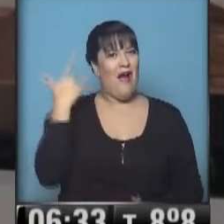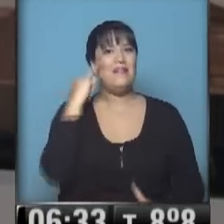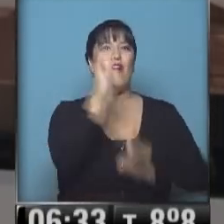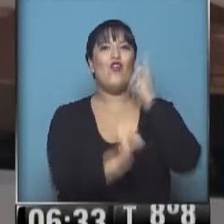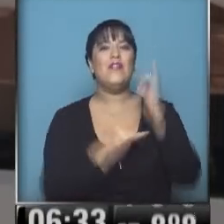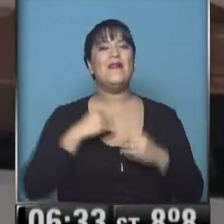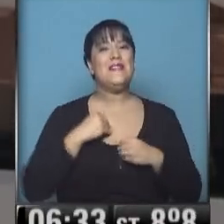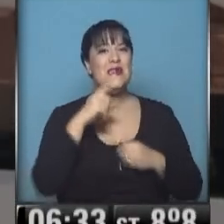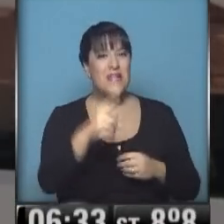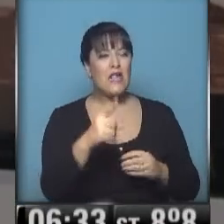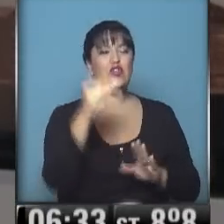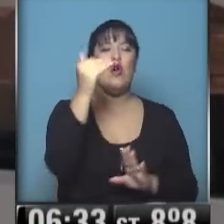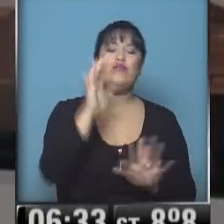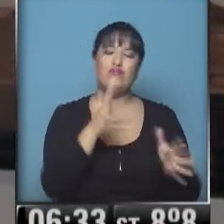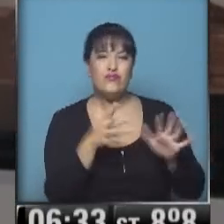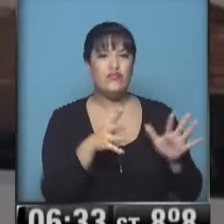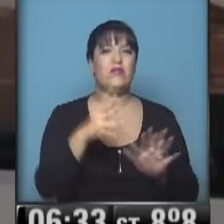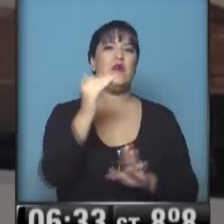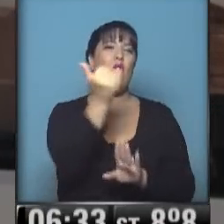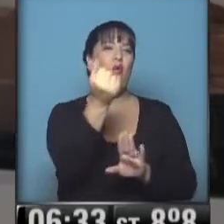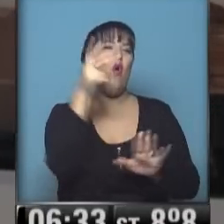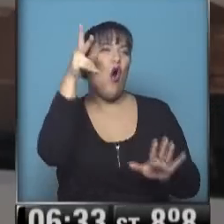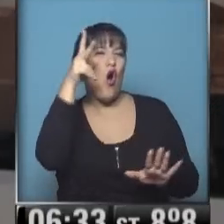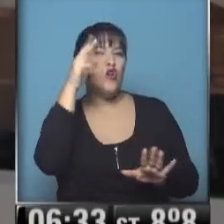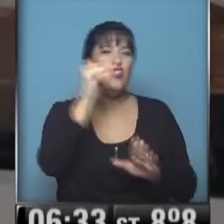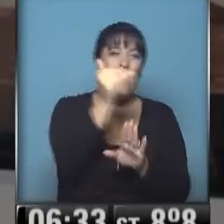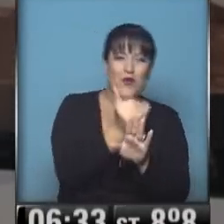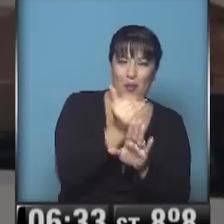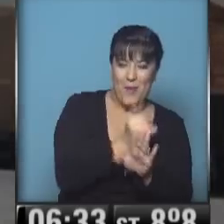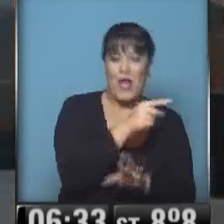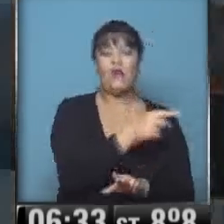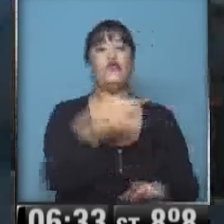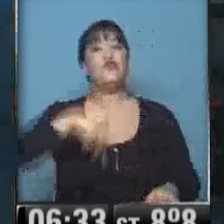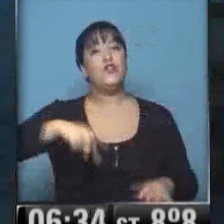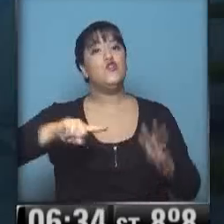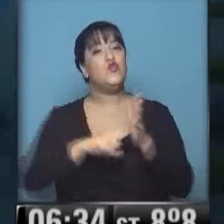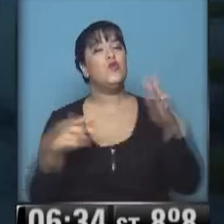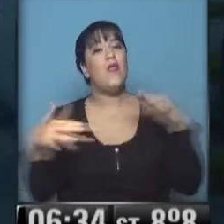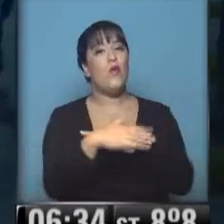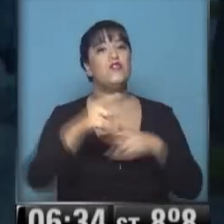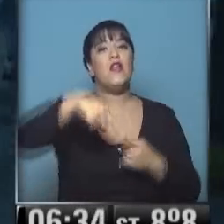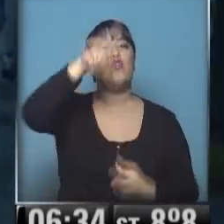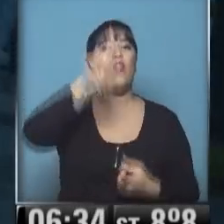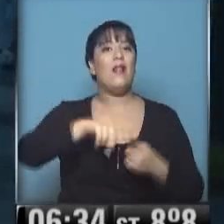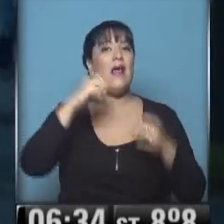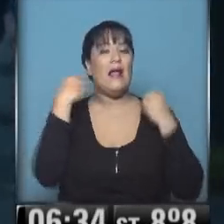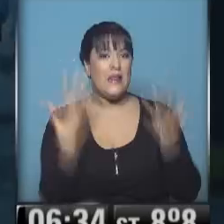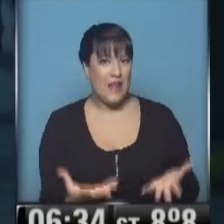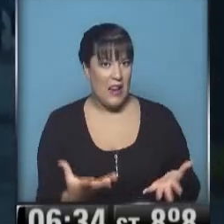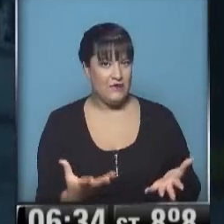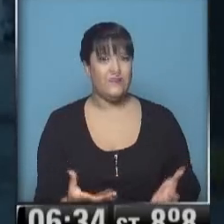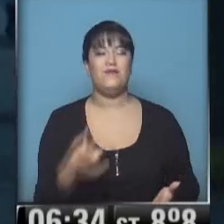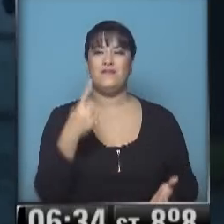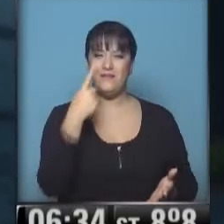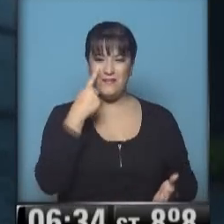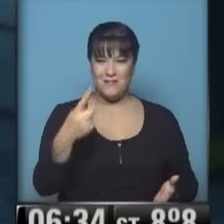está un poquitito más abajo de la temperatura. ¿Y cómo va a estar todo el día en la ciudad de Buenos Aires? Lo compartimos ahora nada más, mientras vemos